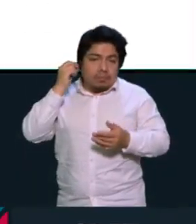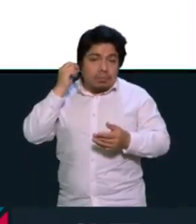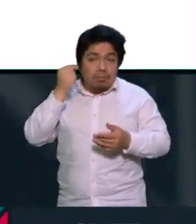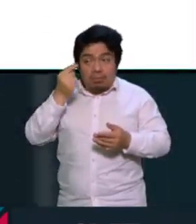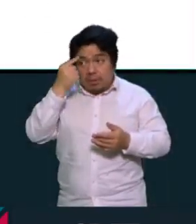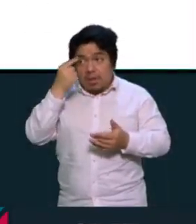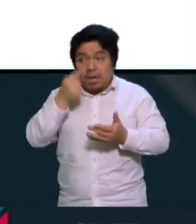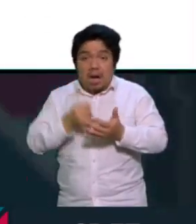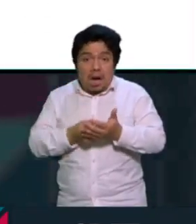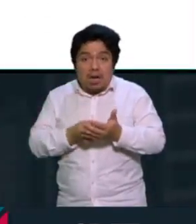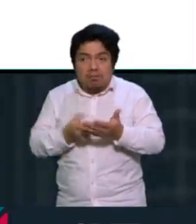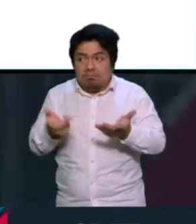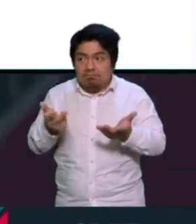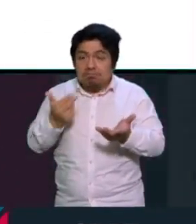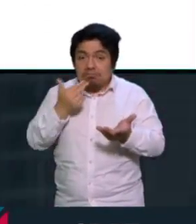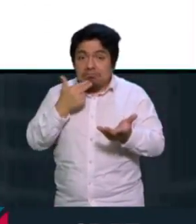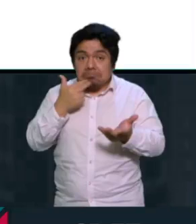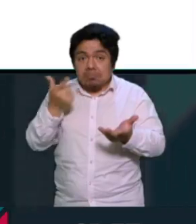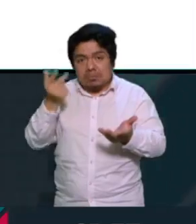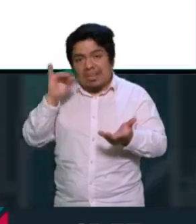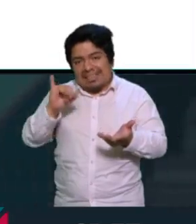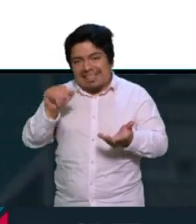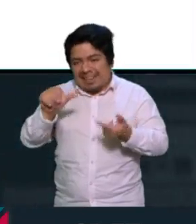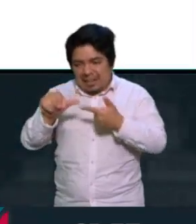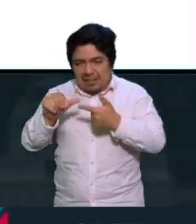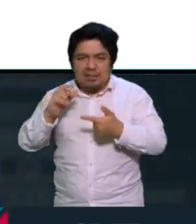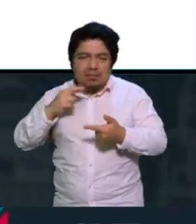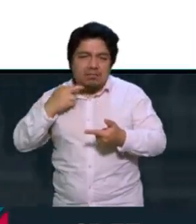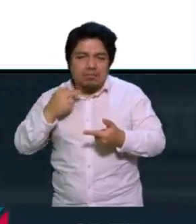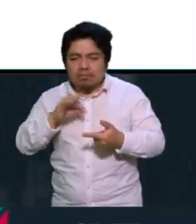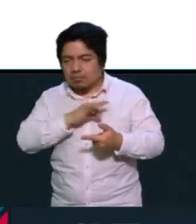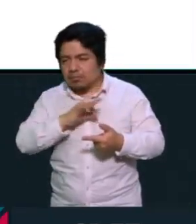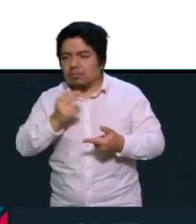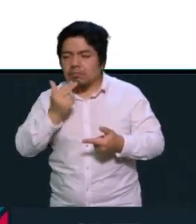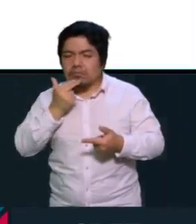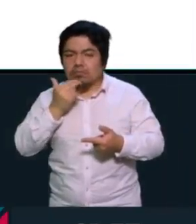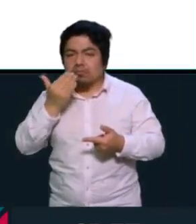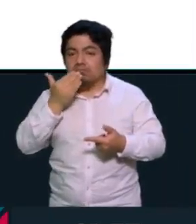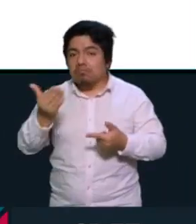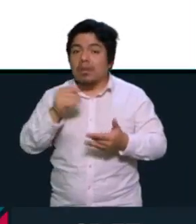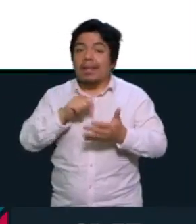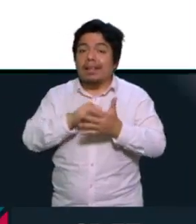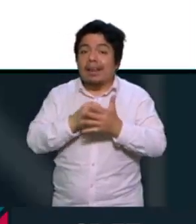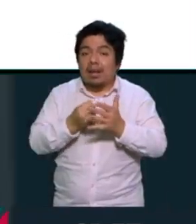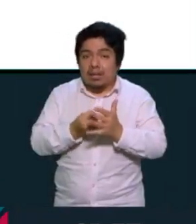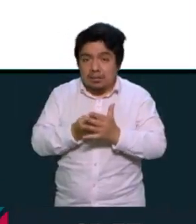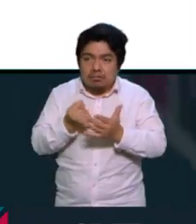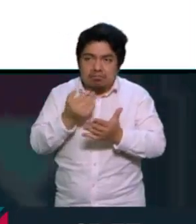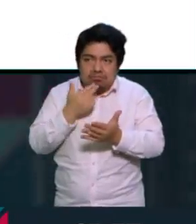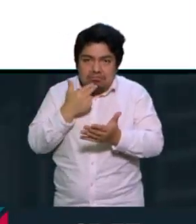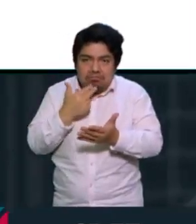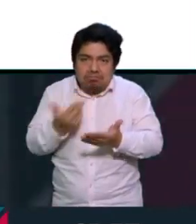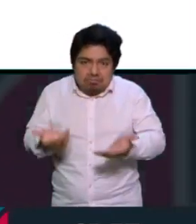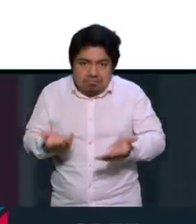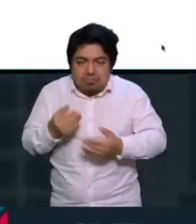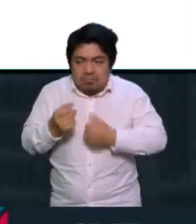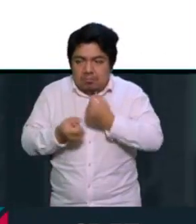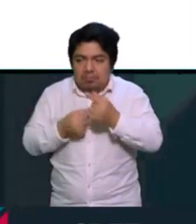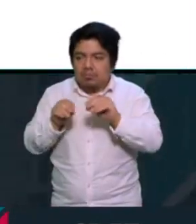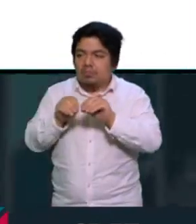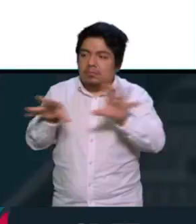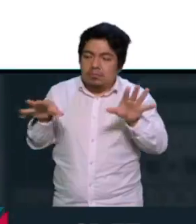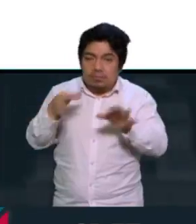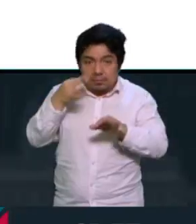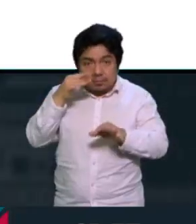es un ejemplo del uso de la inteligencia artificial y de las nuevas tecnologías, ya sea como para esto, para la transparencia